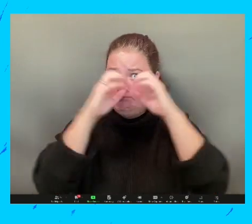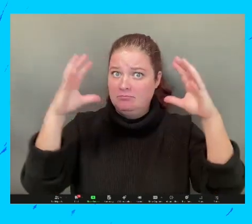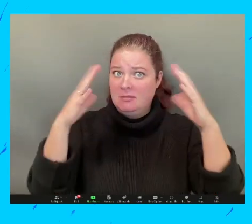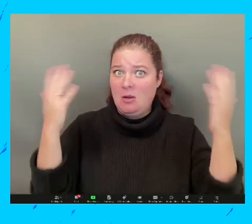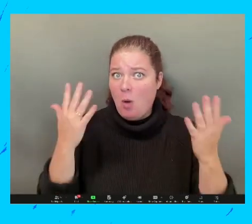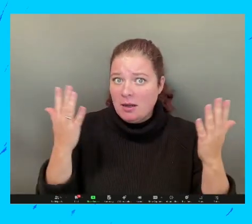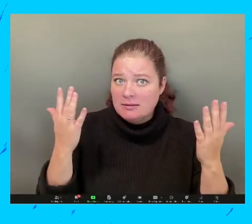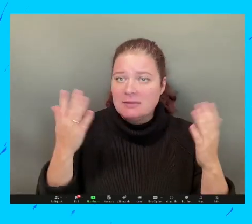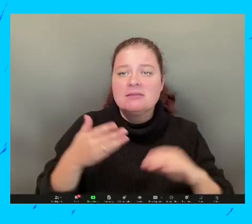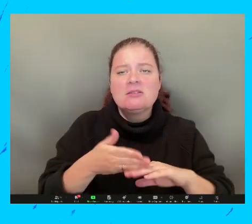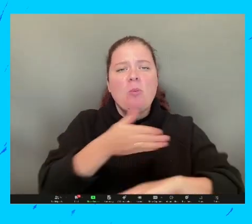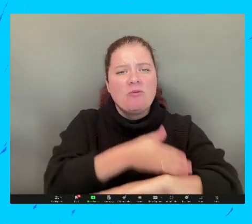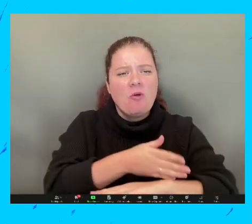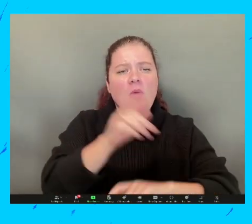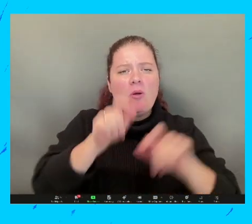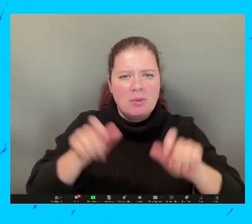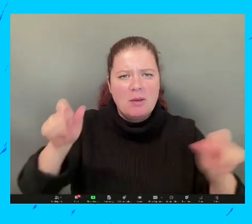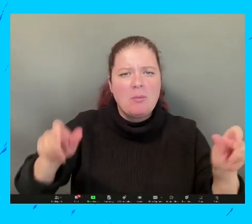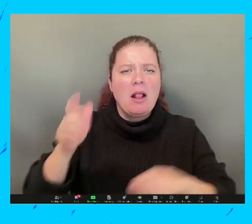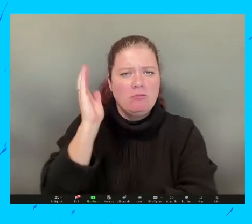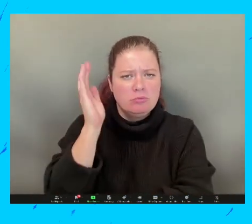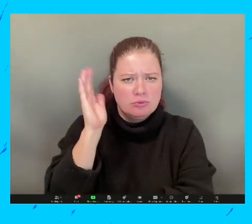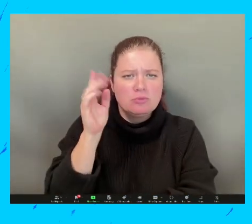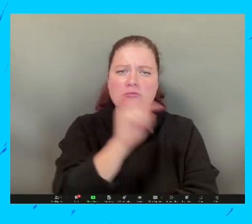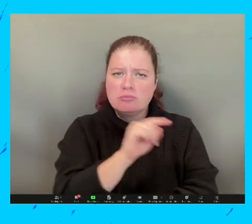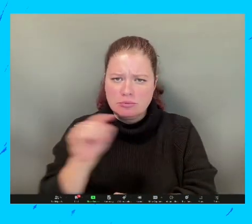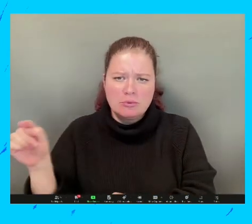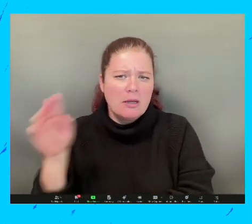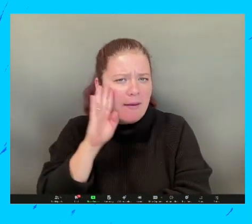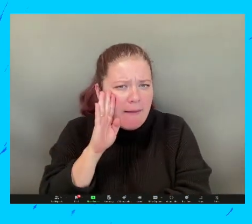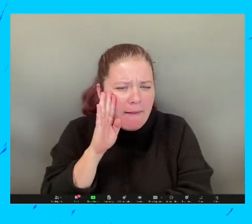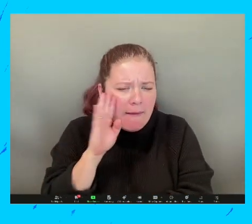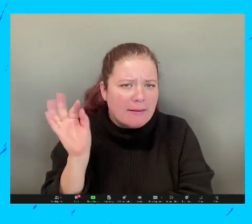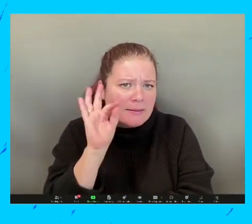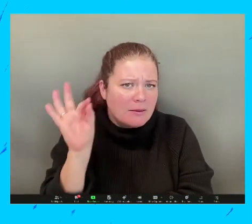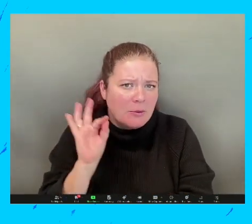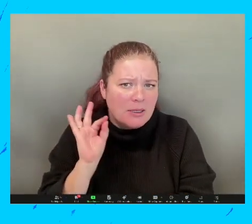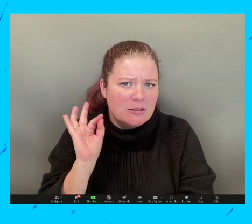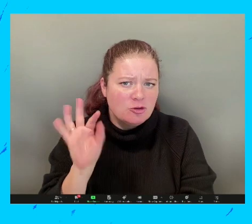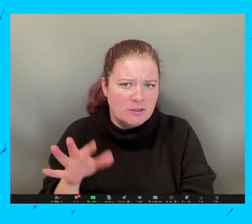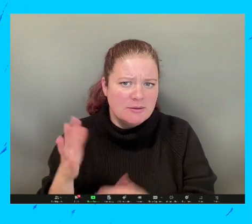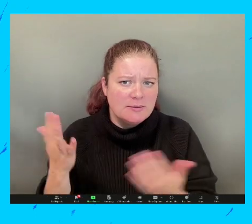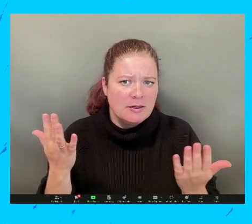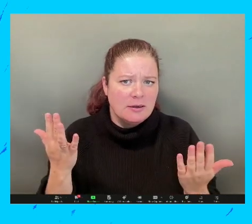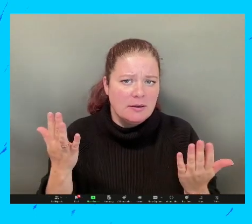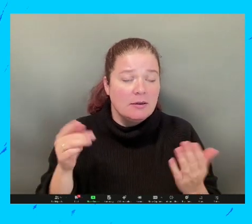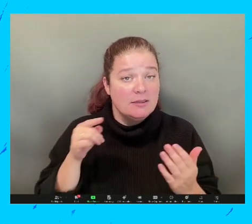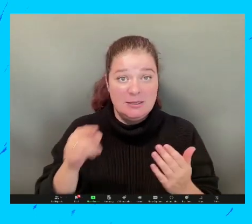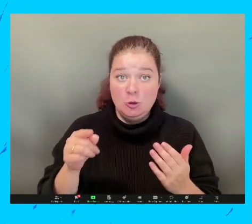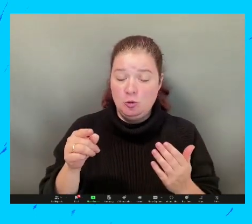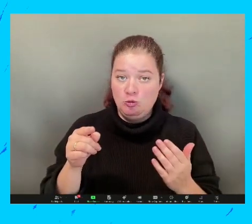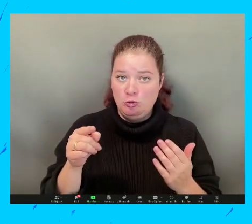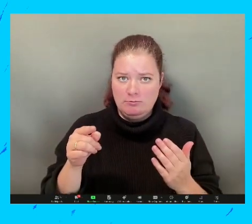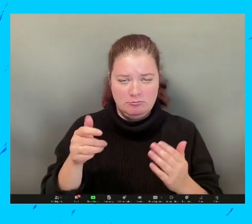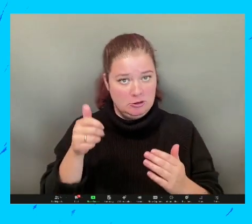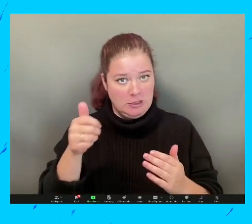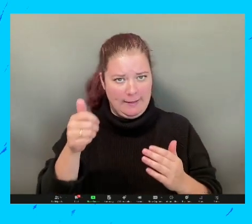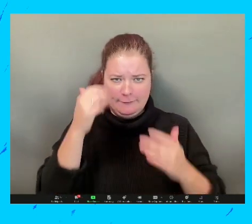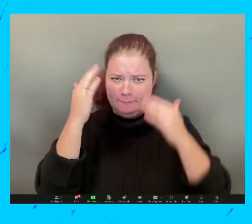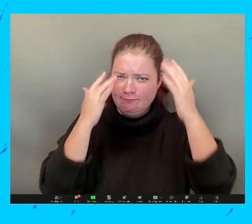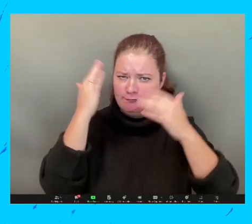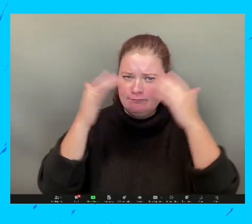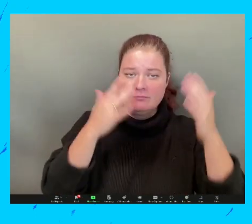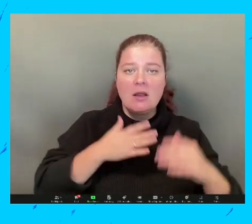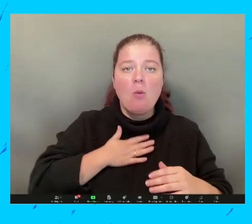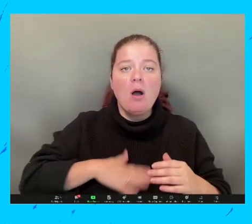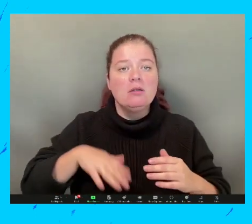Bueno, ya escuchamos a los ponentes y a medida que escuchamos a los ponentes, la pregunta que tengo yo es qué